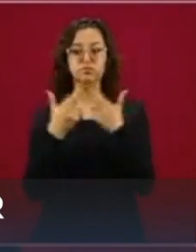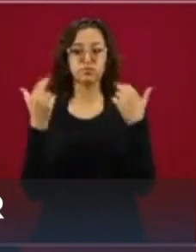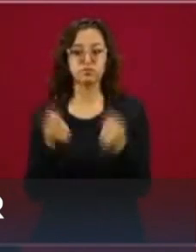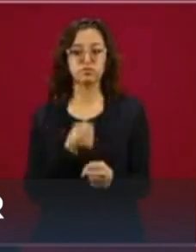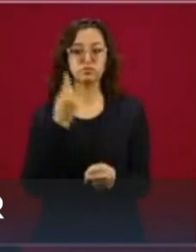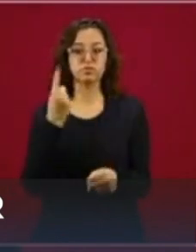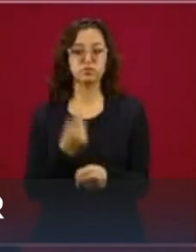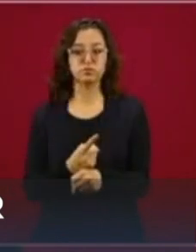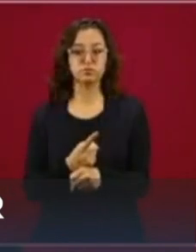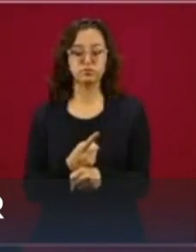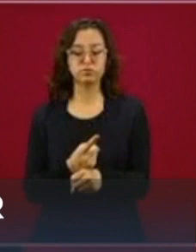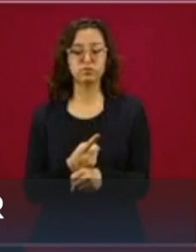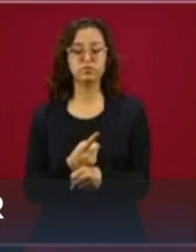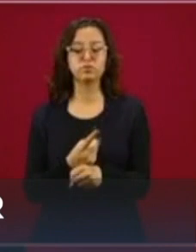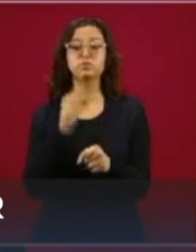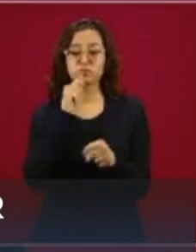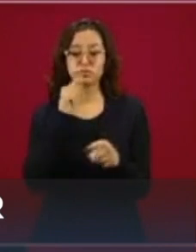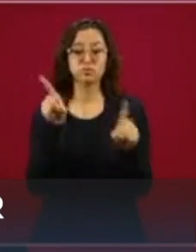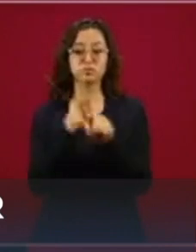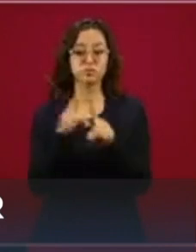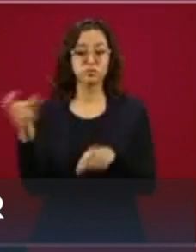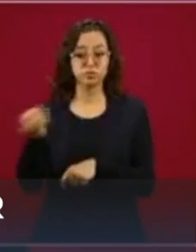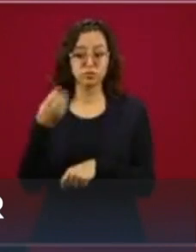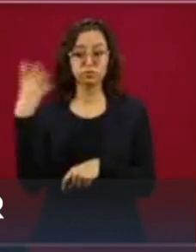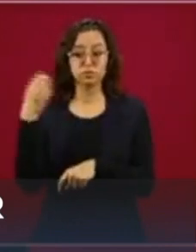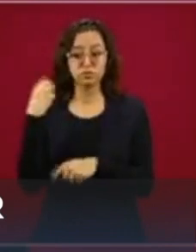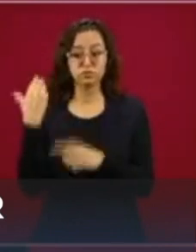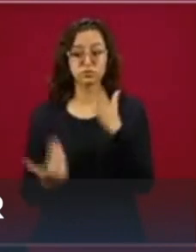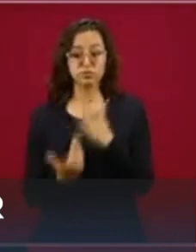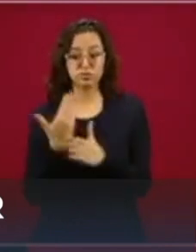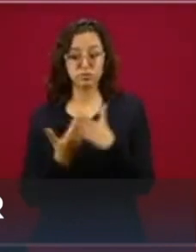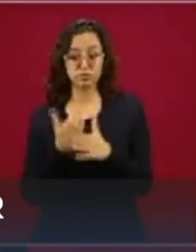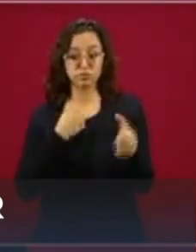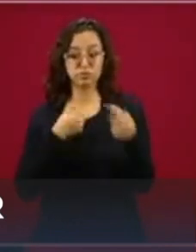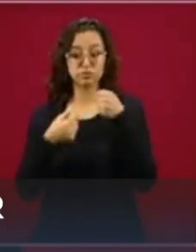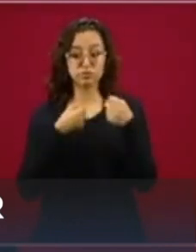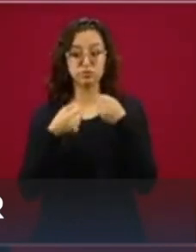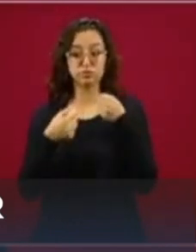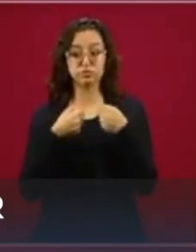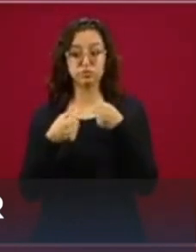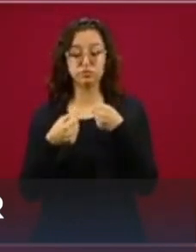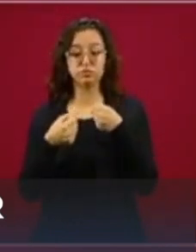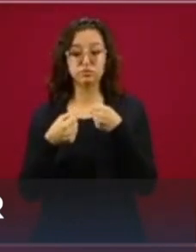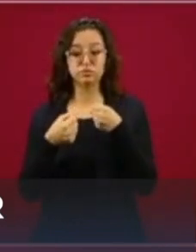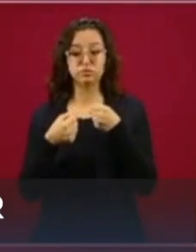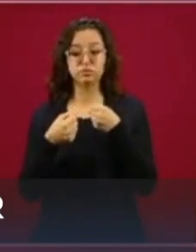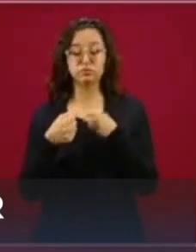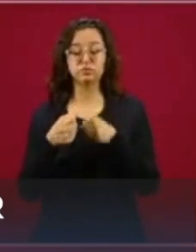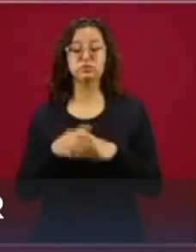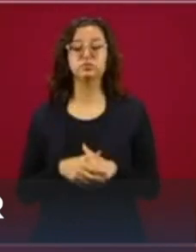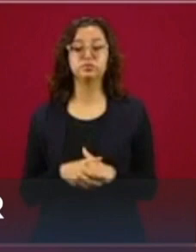y también la conferencia de prensa en